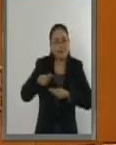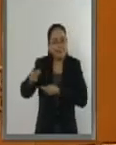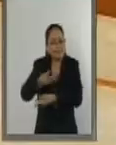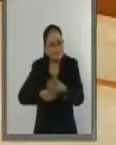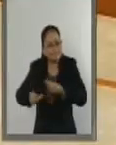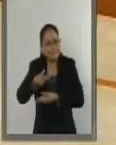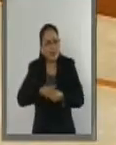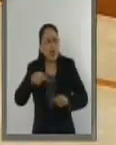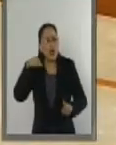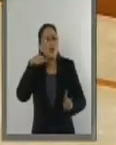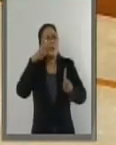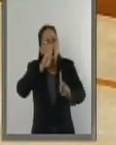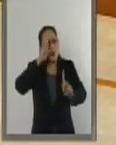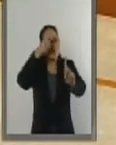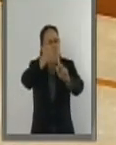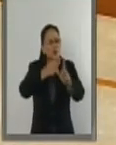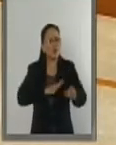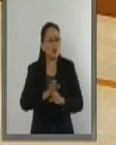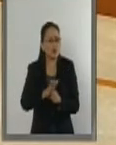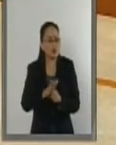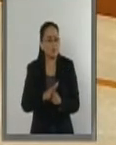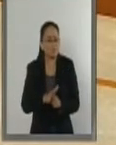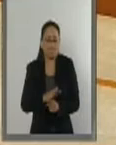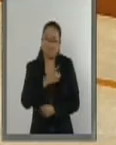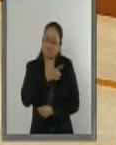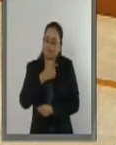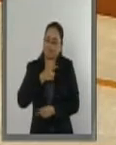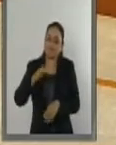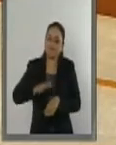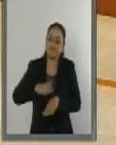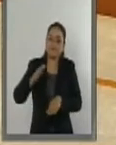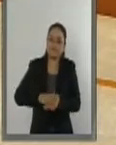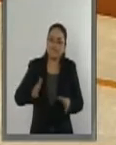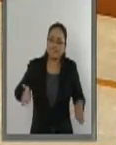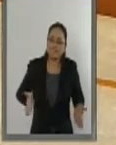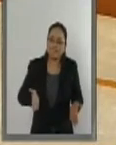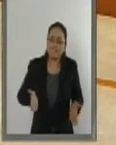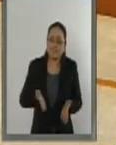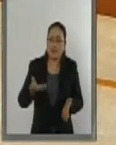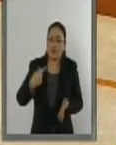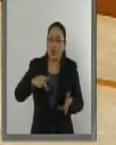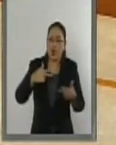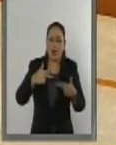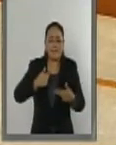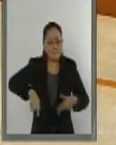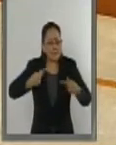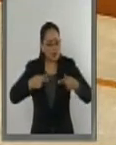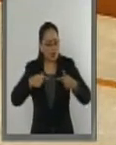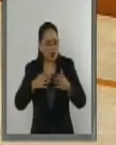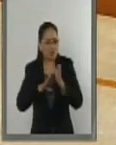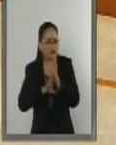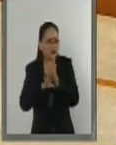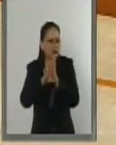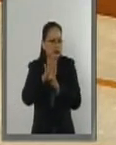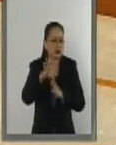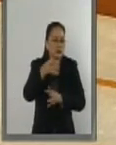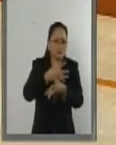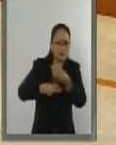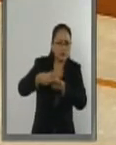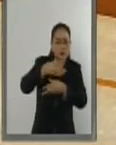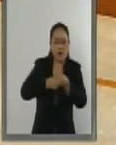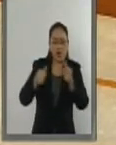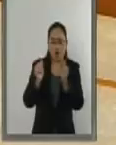como propósito esencial promover el desarrollo humano sustentable y